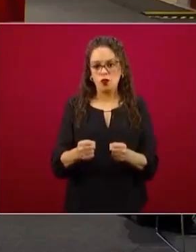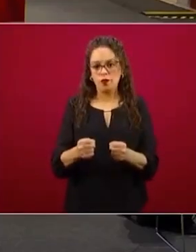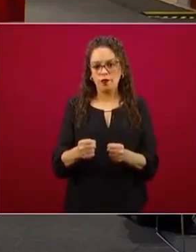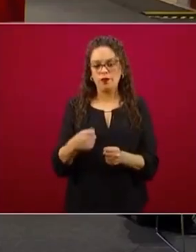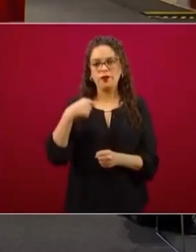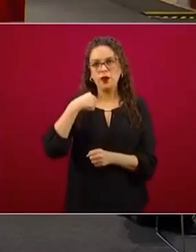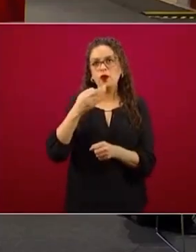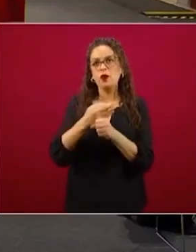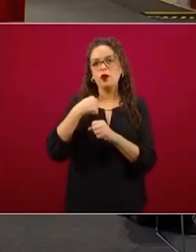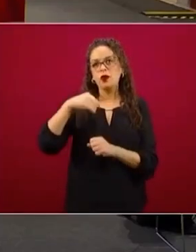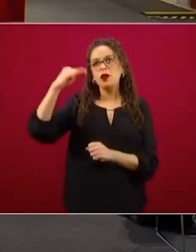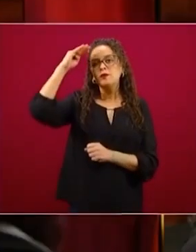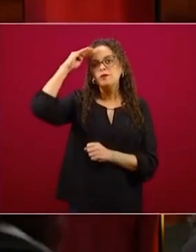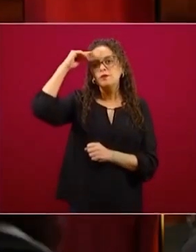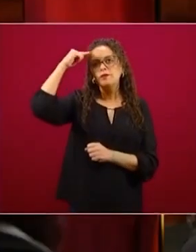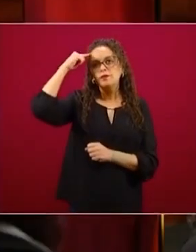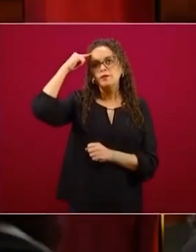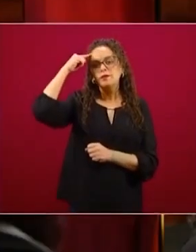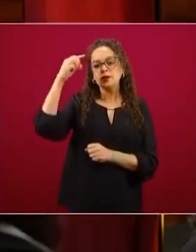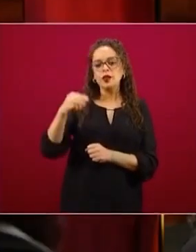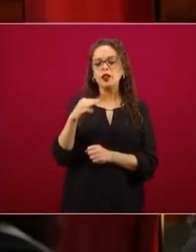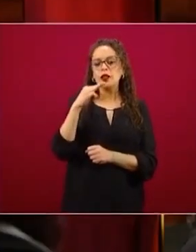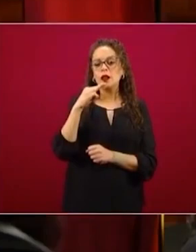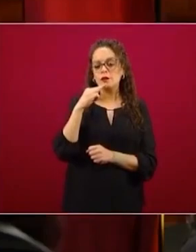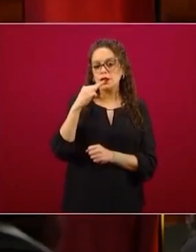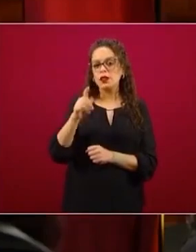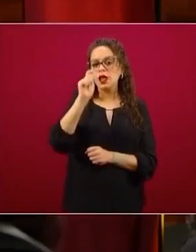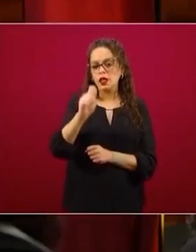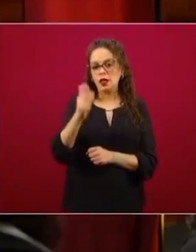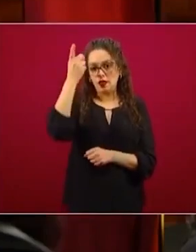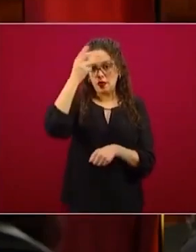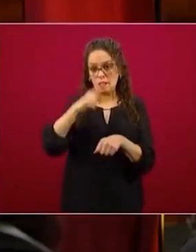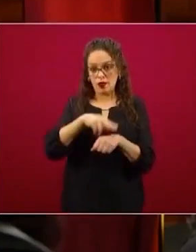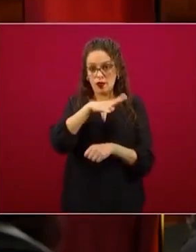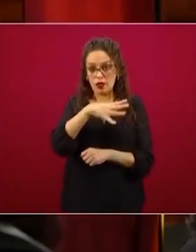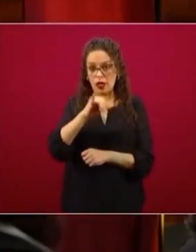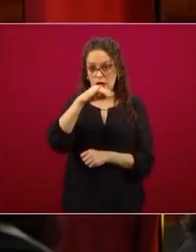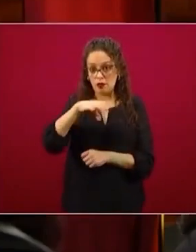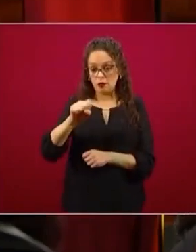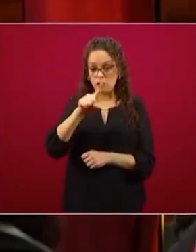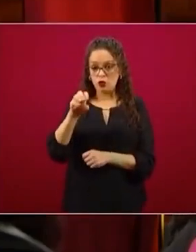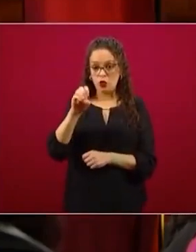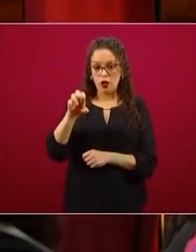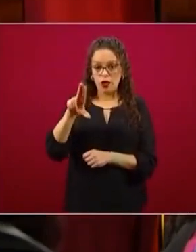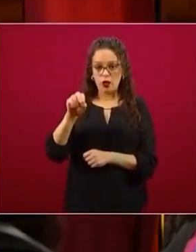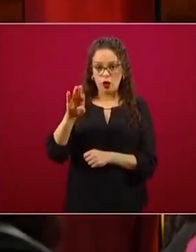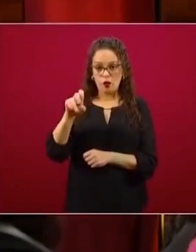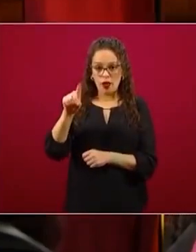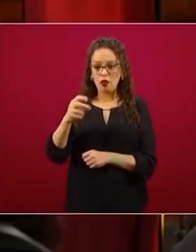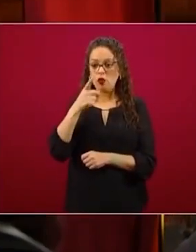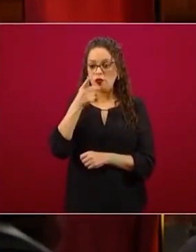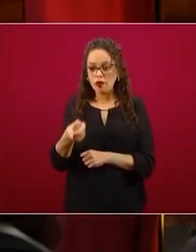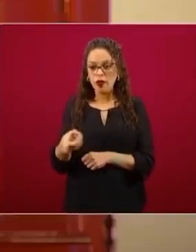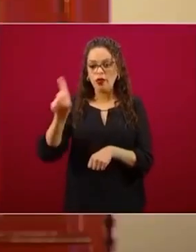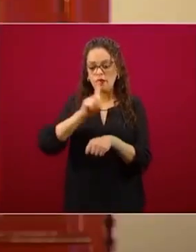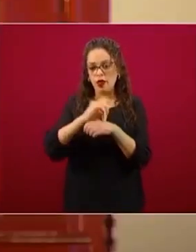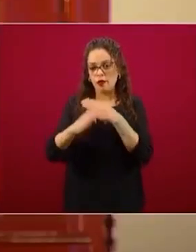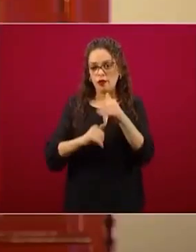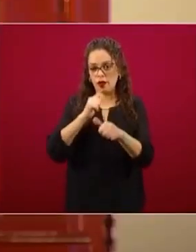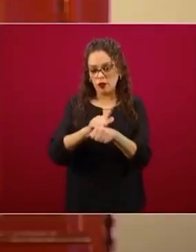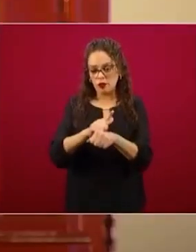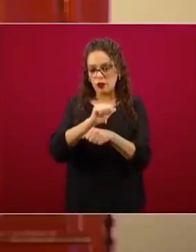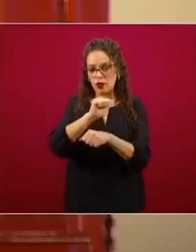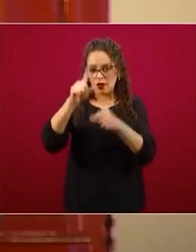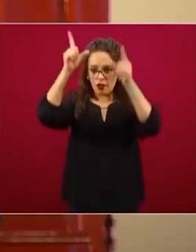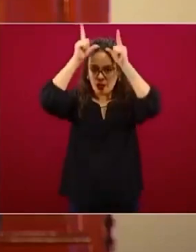a mi mente un mensaje del maestro Zoe Robledo, director general del IMSS, en alusión al Día Internacional de la